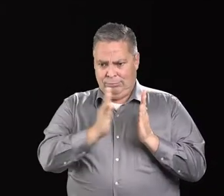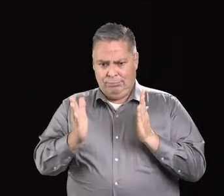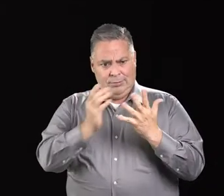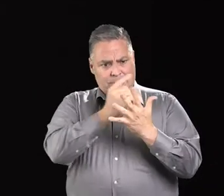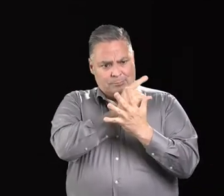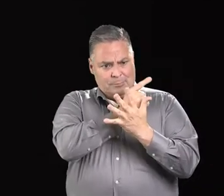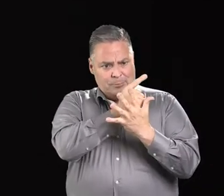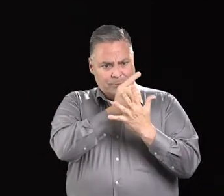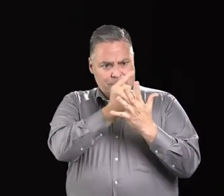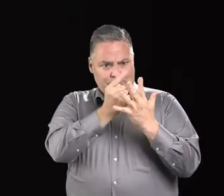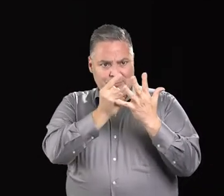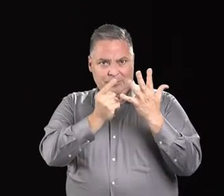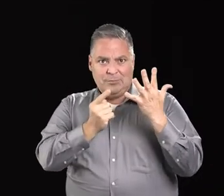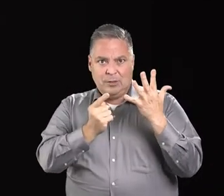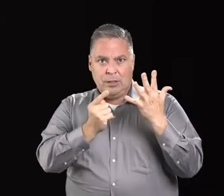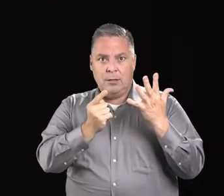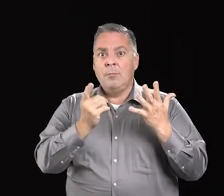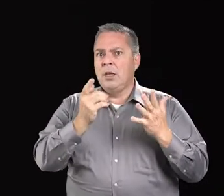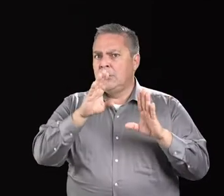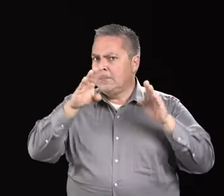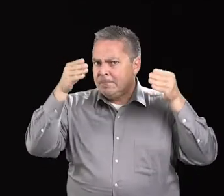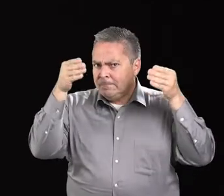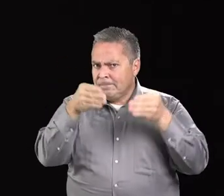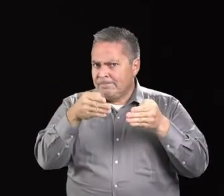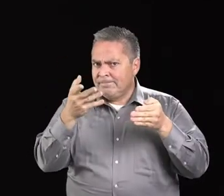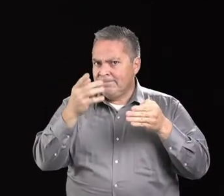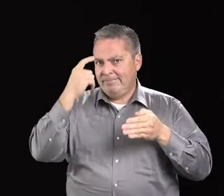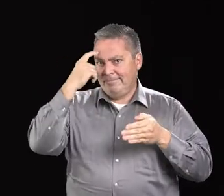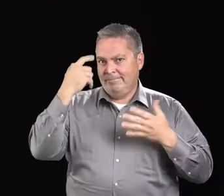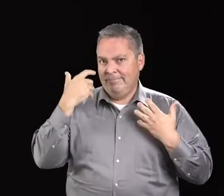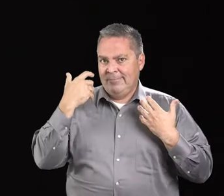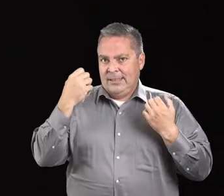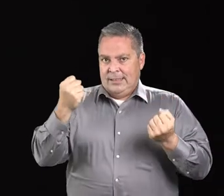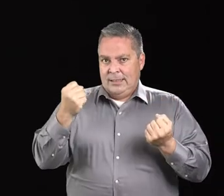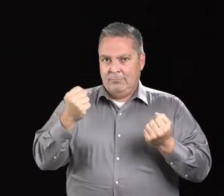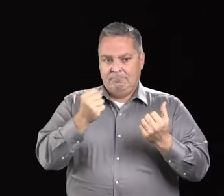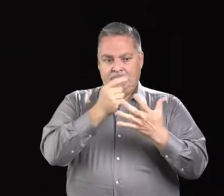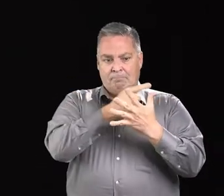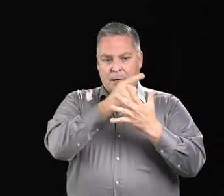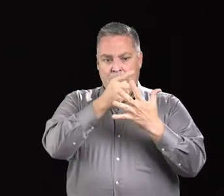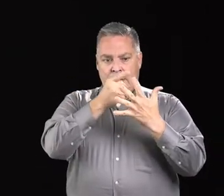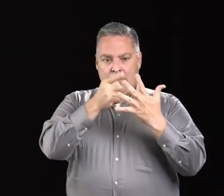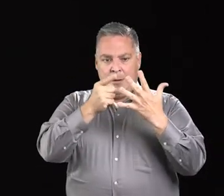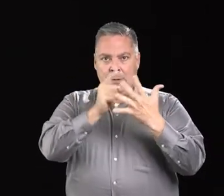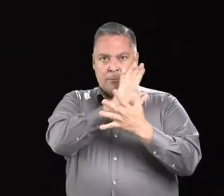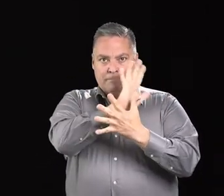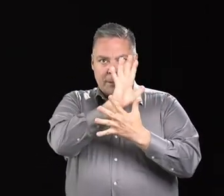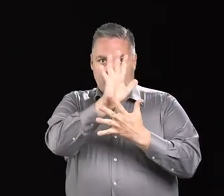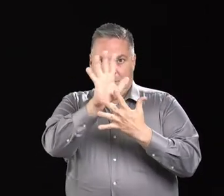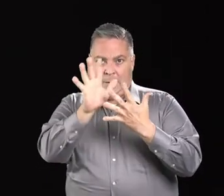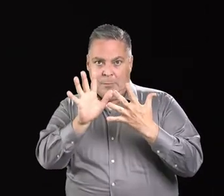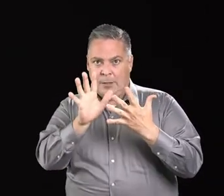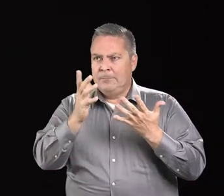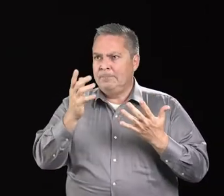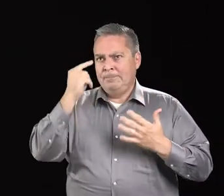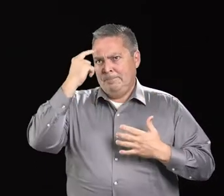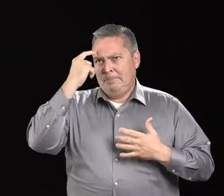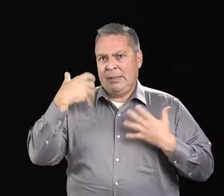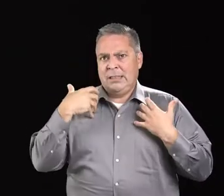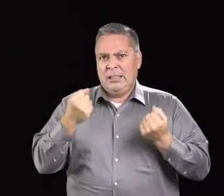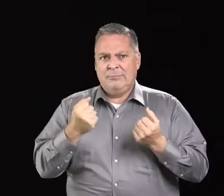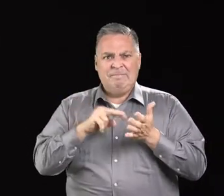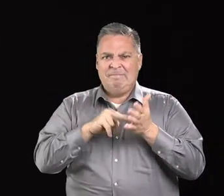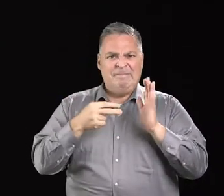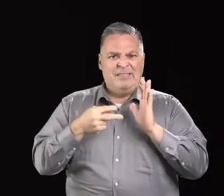de videos dedicada a la salud mental. Durante los próximos cinco episodios hablaremos sobre qué es la salud mental